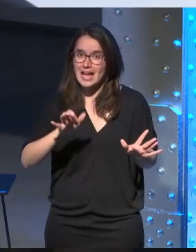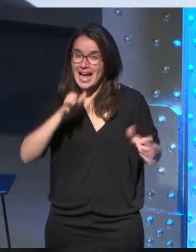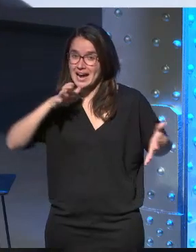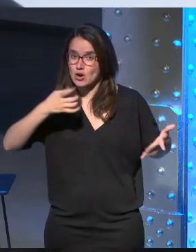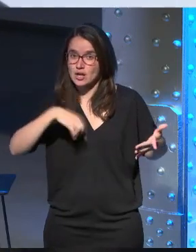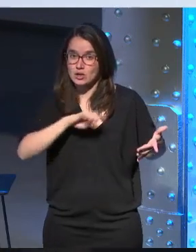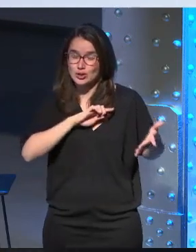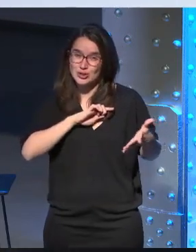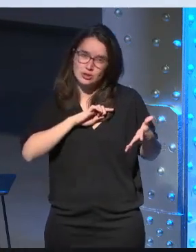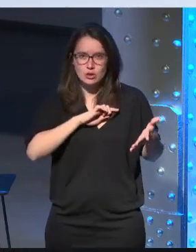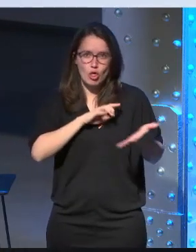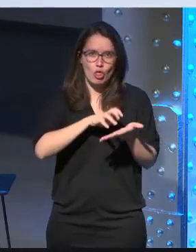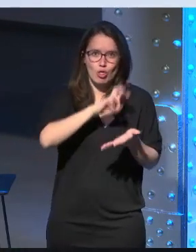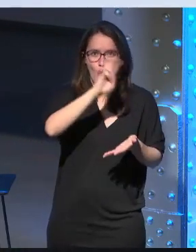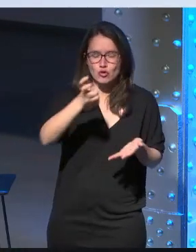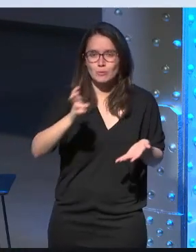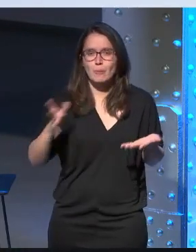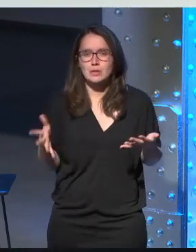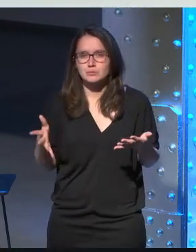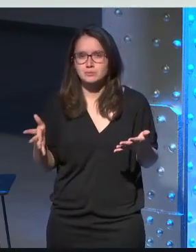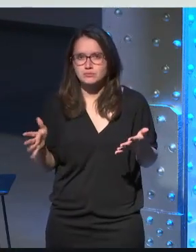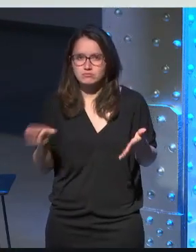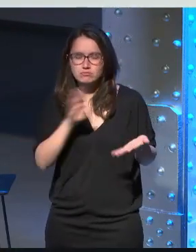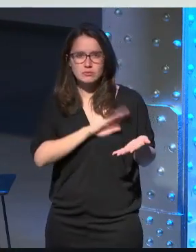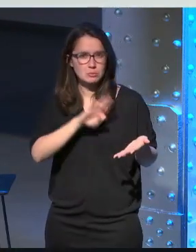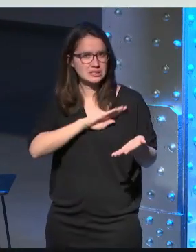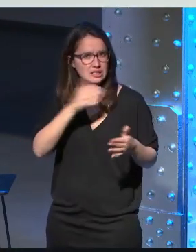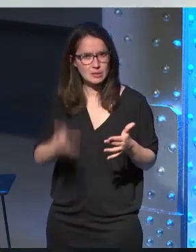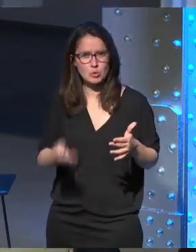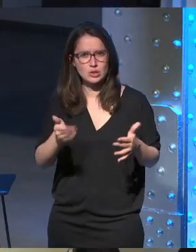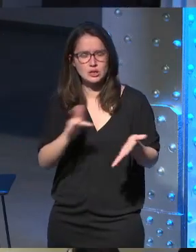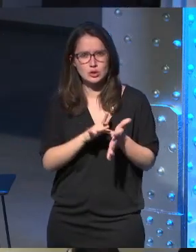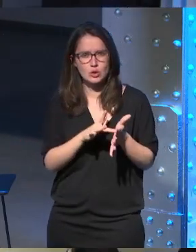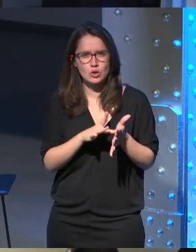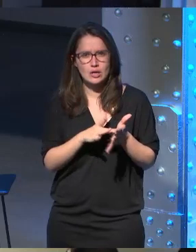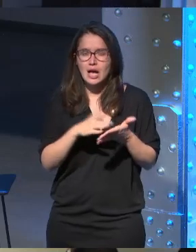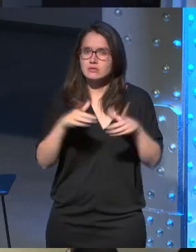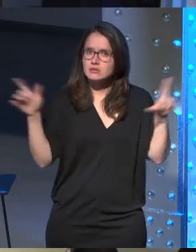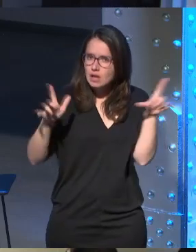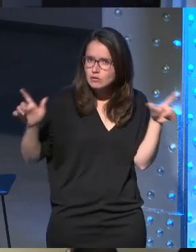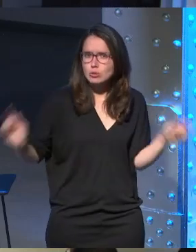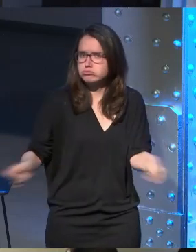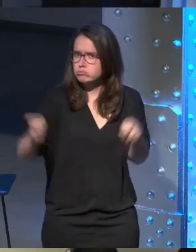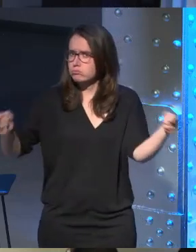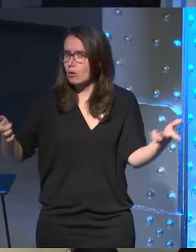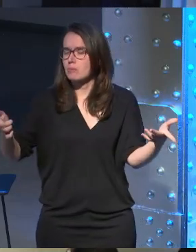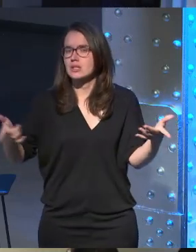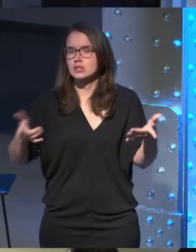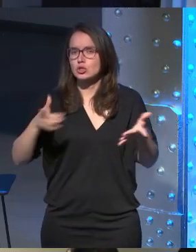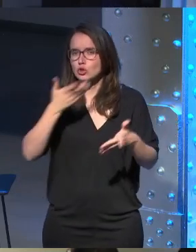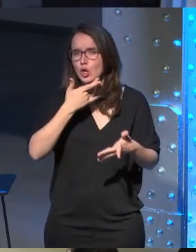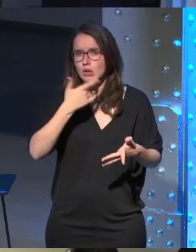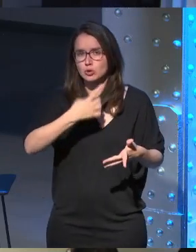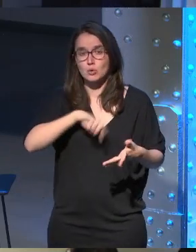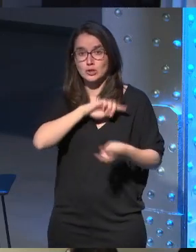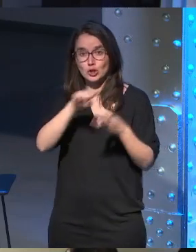estaríamos en otra posición y bueno pues fue bastante relevante salimos en medios y en estas que conocimos